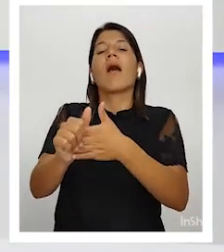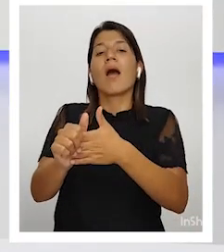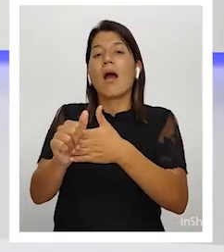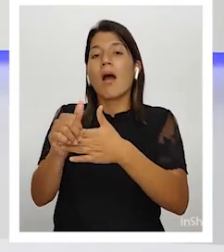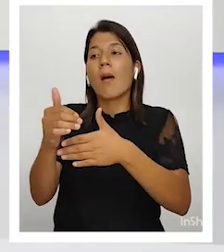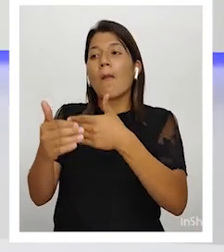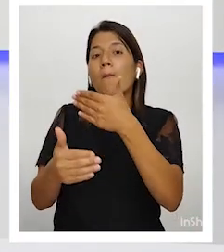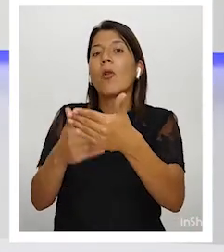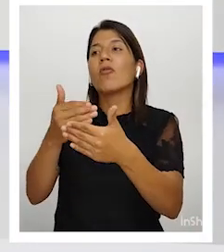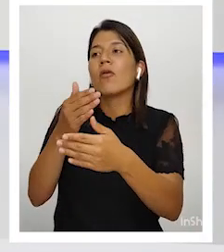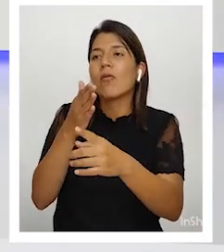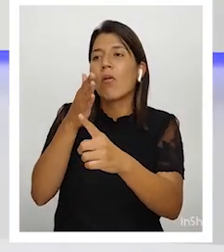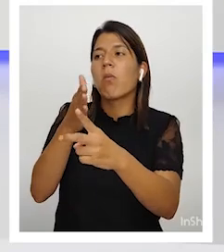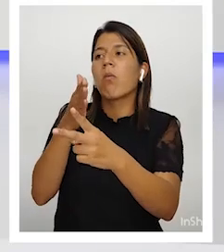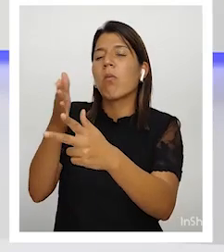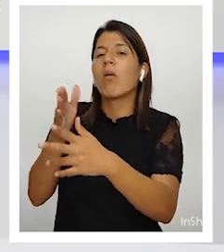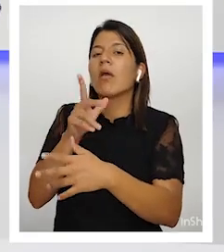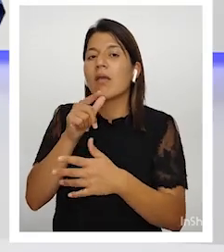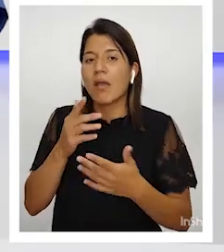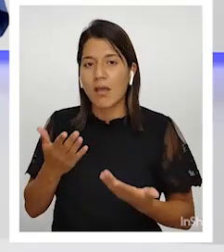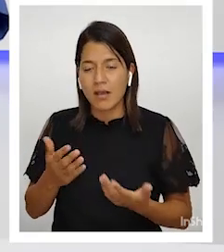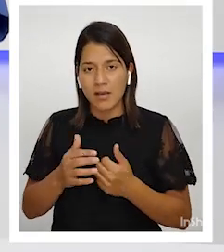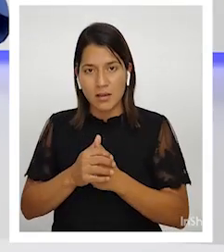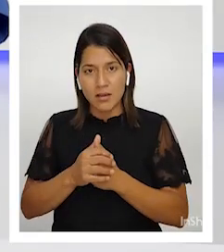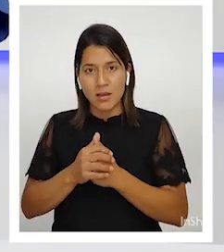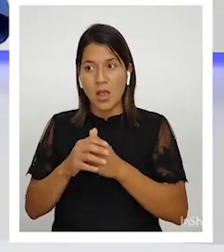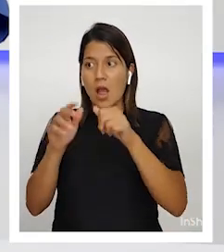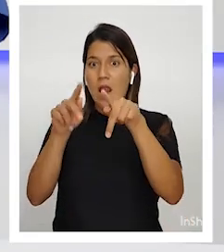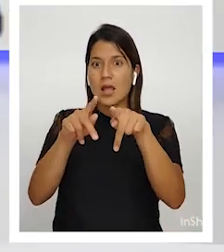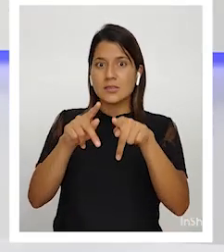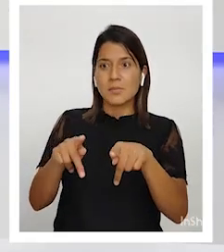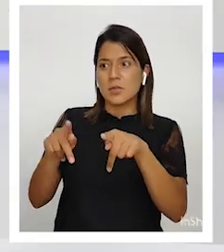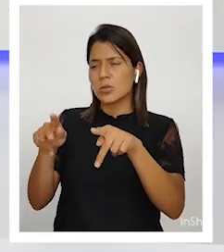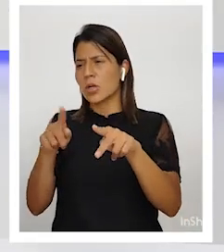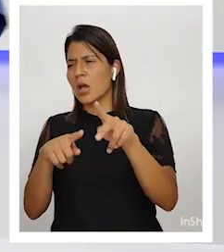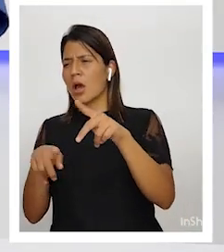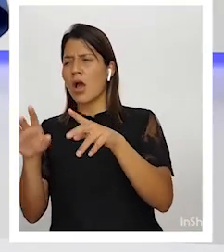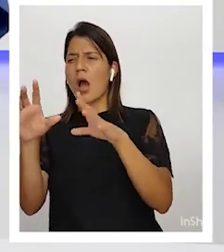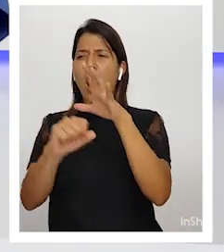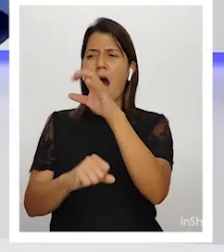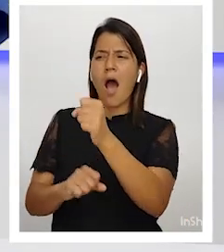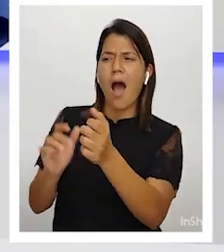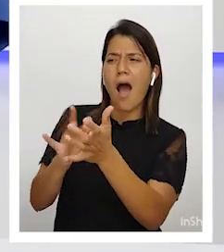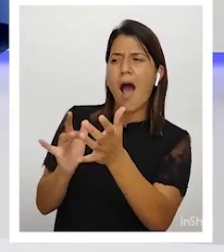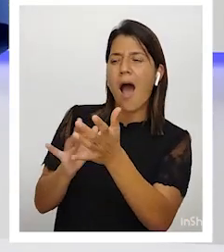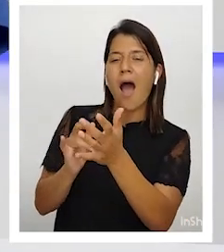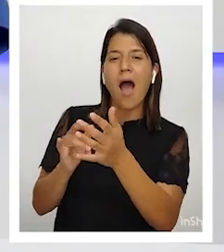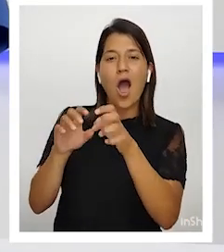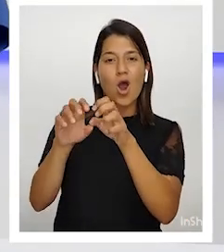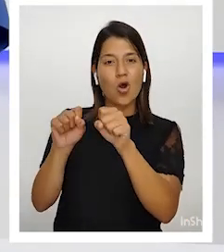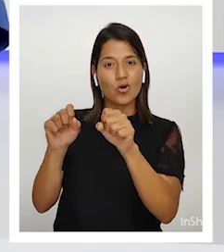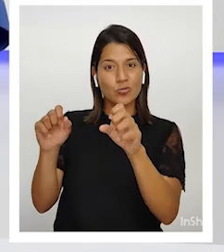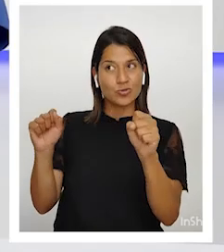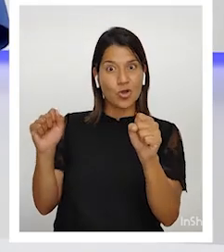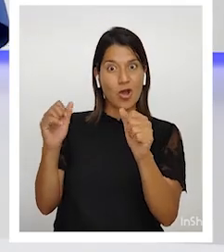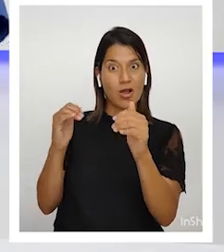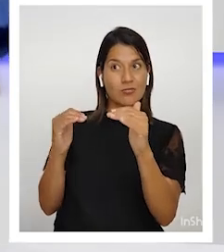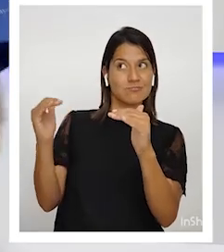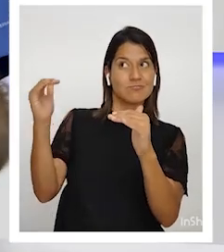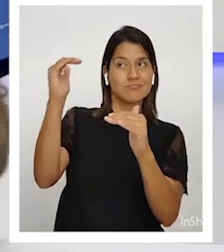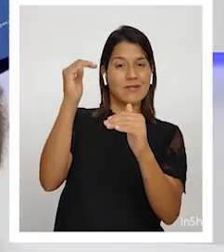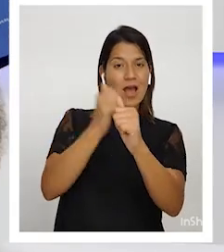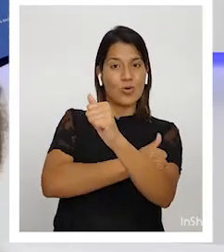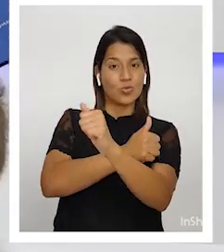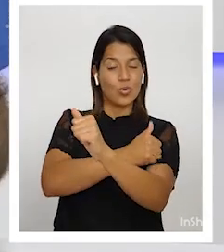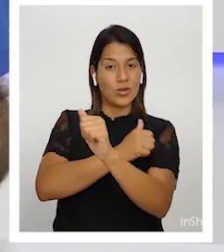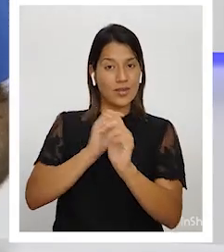Los burócratas aprovechan los espacios de corrupción existentes en las partes superiores y